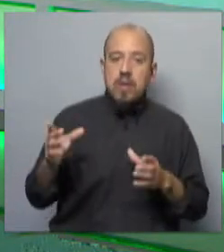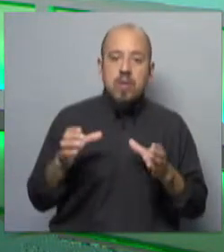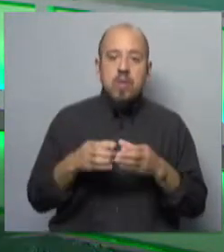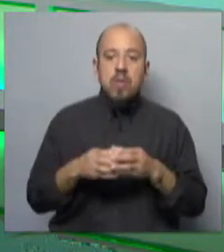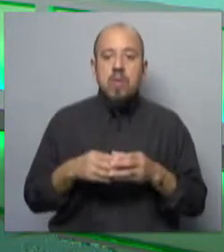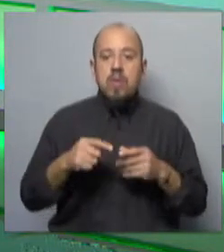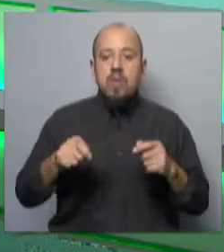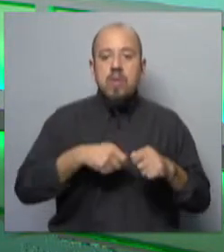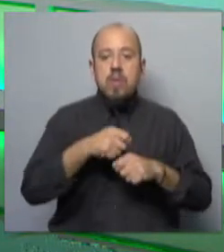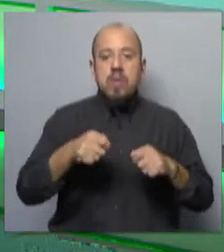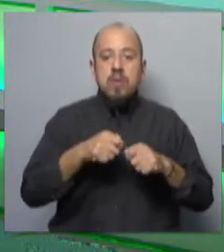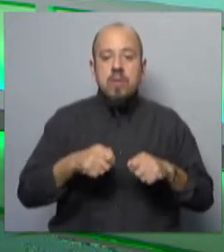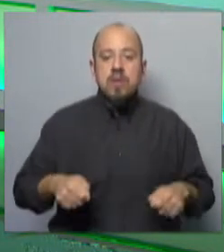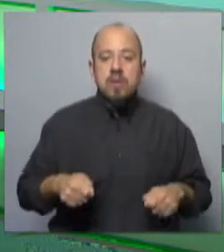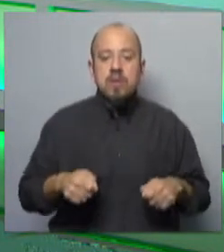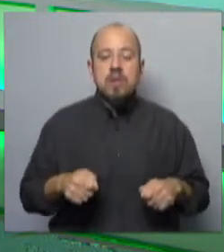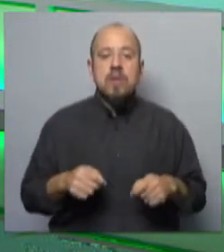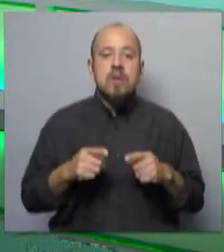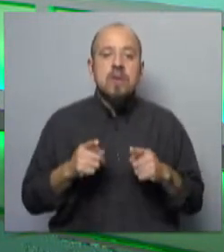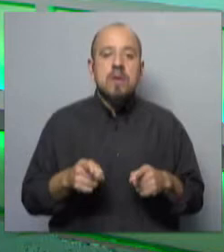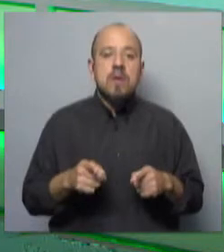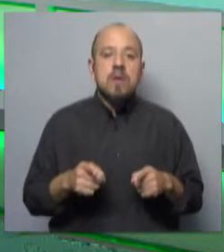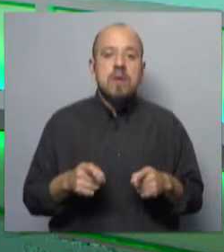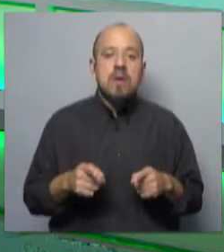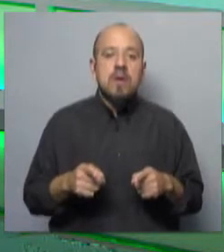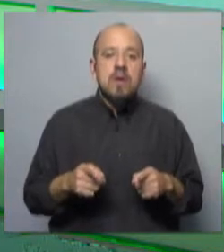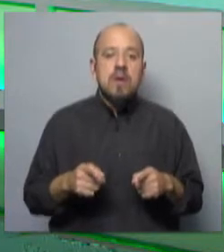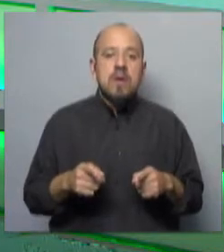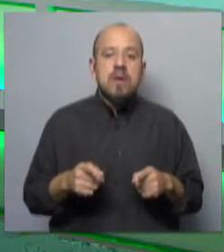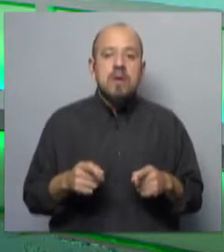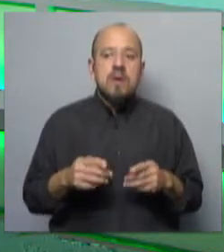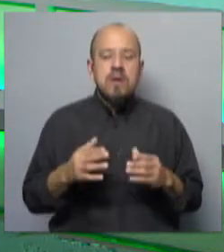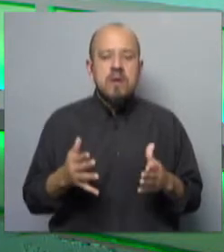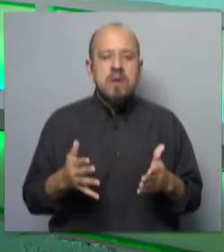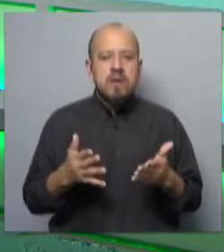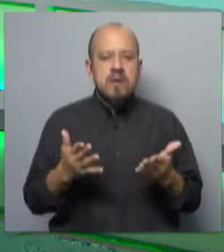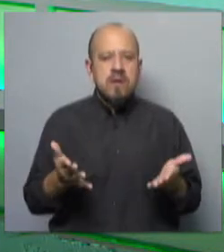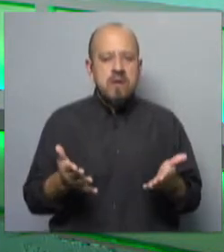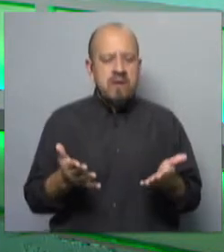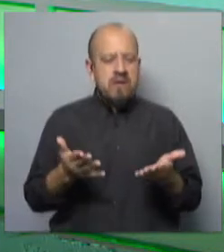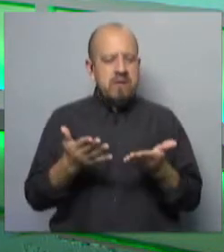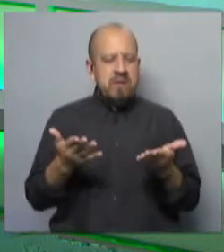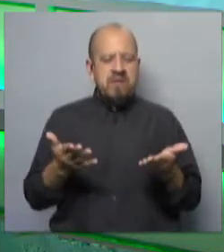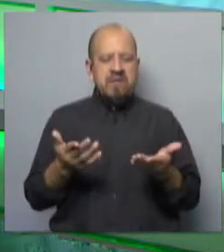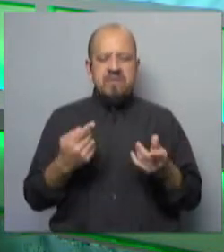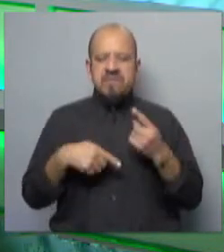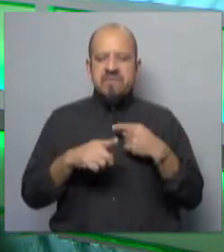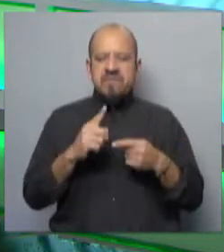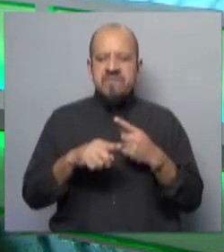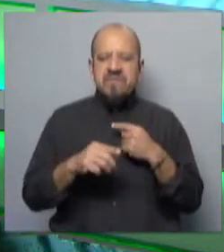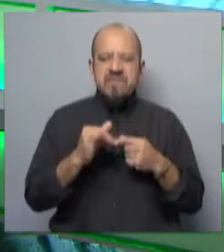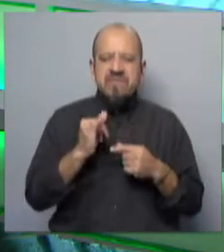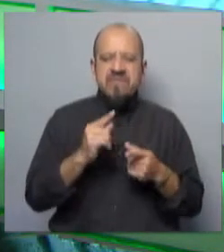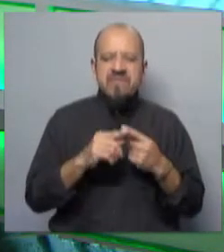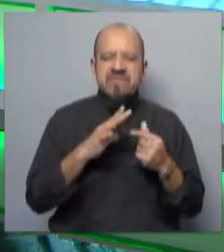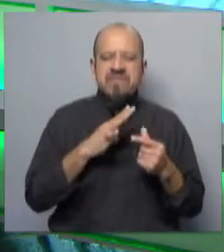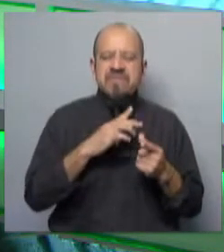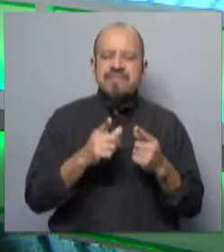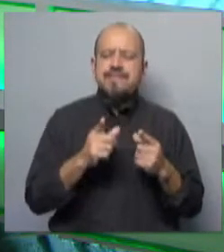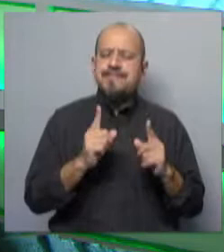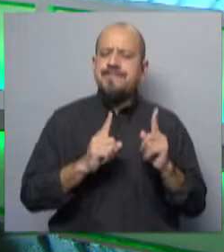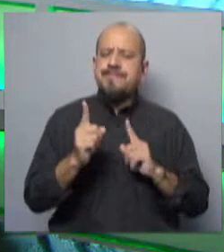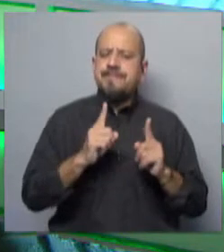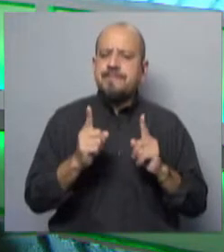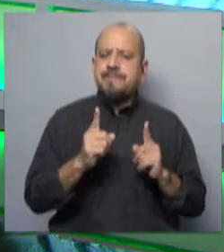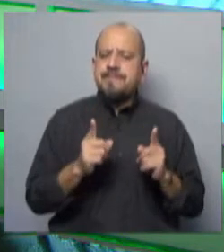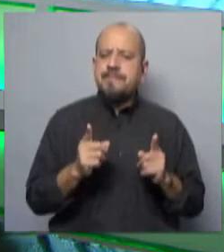este del PIT-CNT se suma y de alguna forma, no digo que hay un cambio drástico ni mucho menos, pero sí que hay algunas